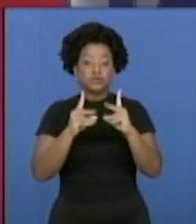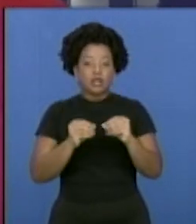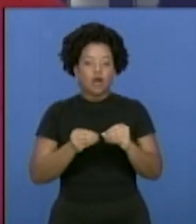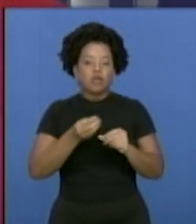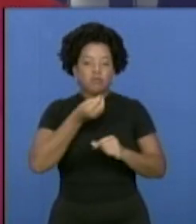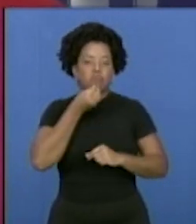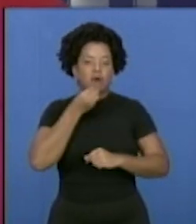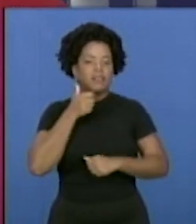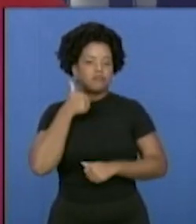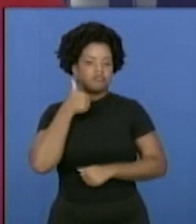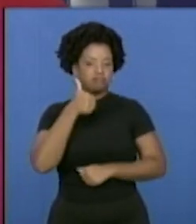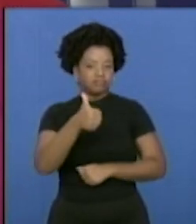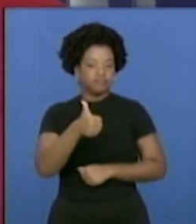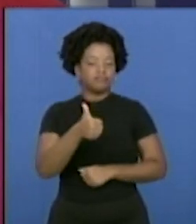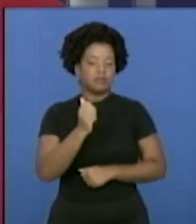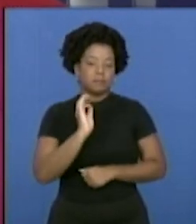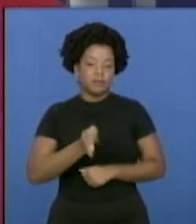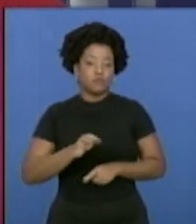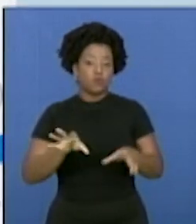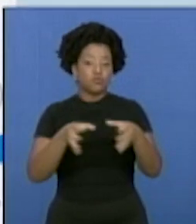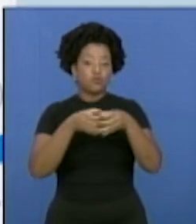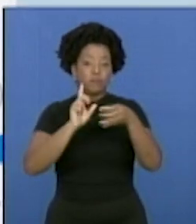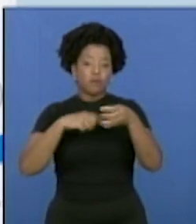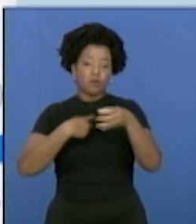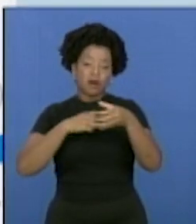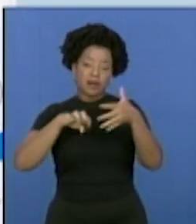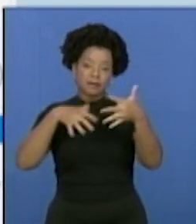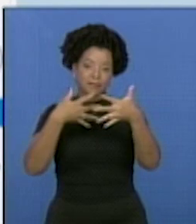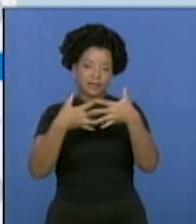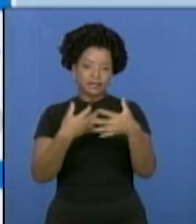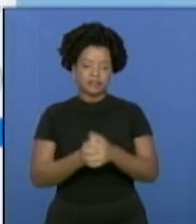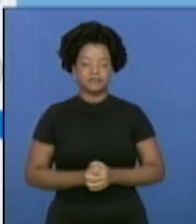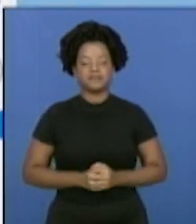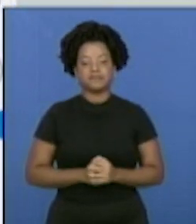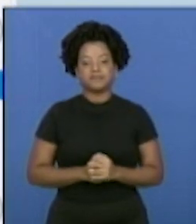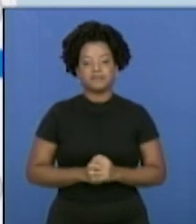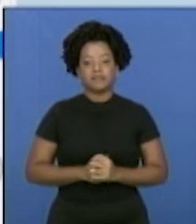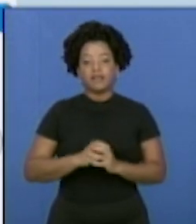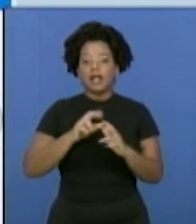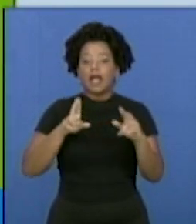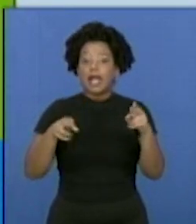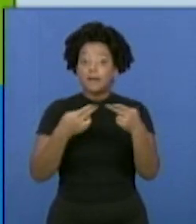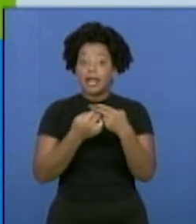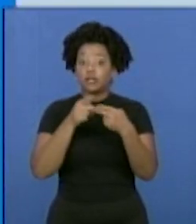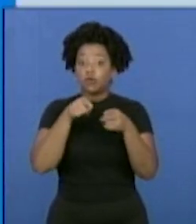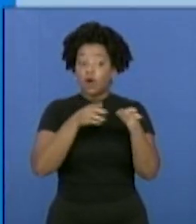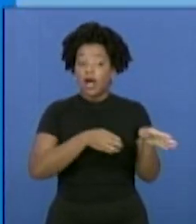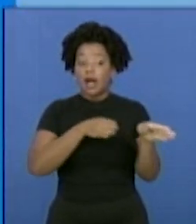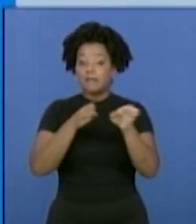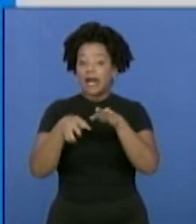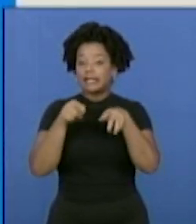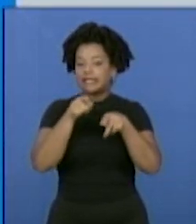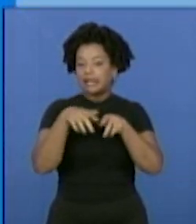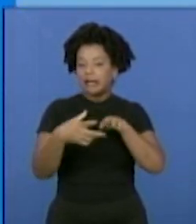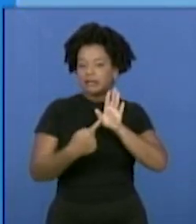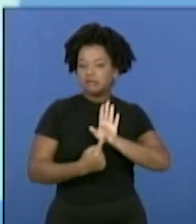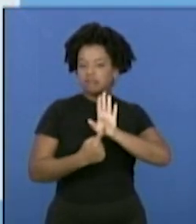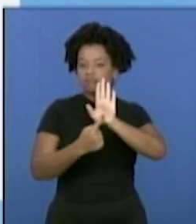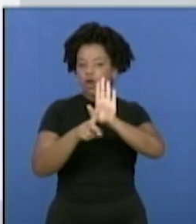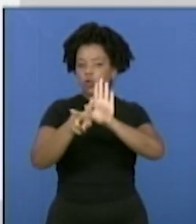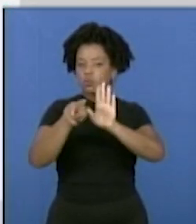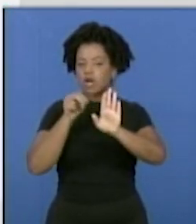duda, va a ser exitoso para nuestro grupo empresarial. La cita será el escenario, además, para el lanzamiento de Cluster 37,